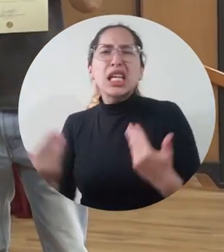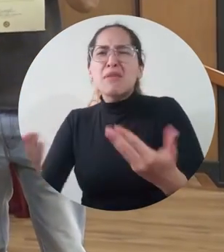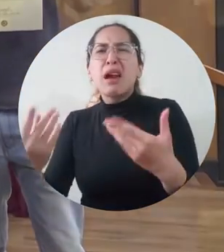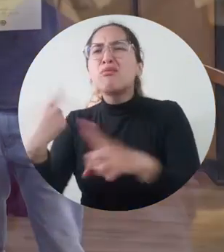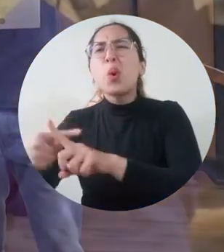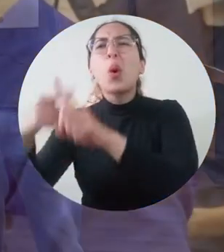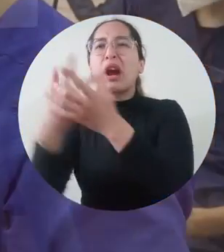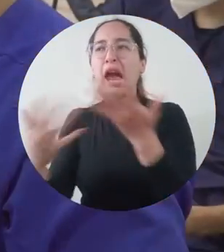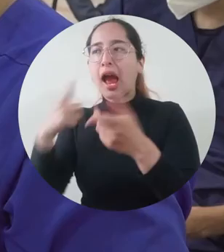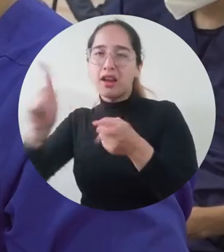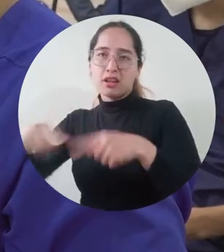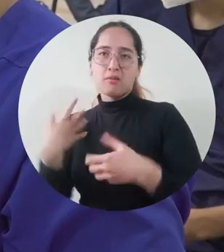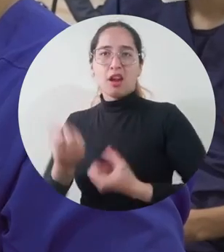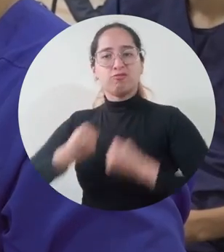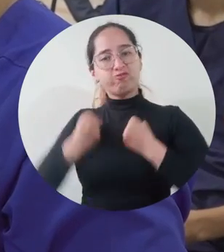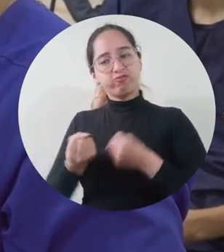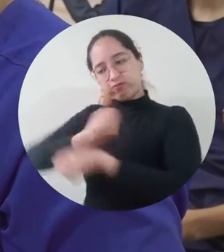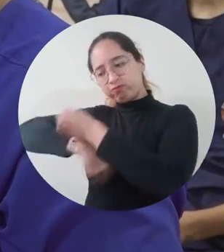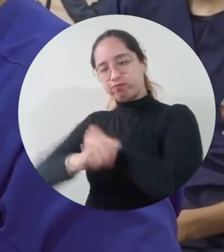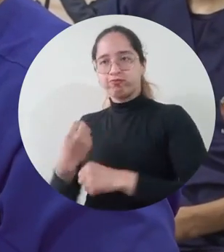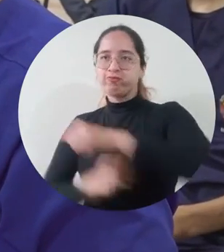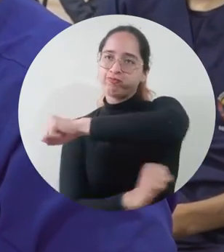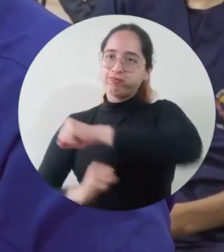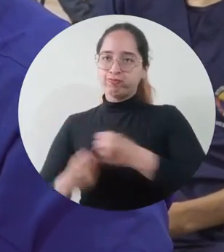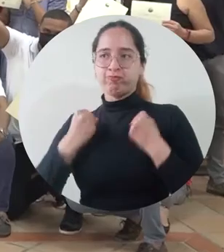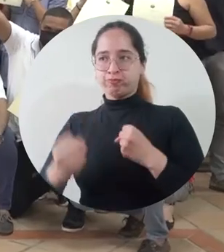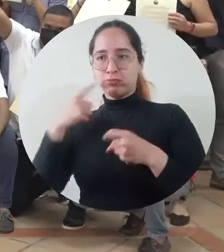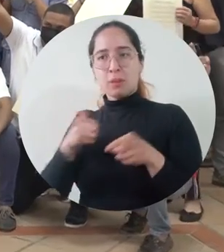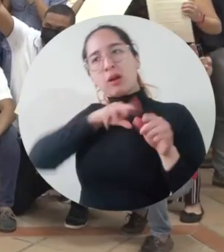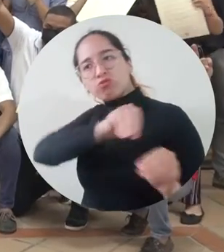y sobre todo sean orientadores de sus compañeros.